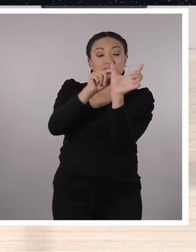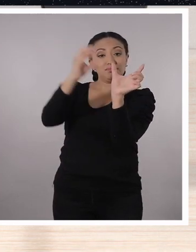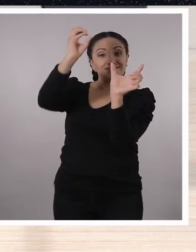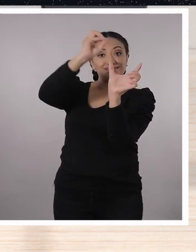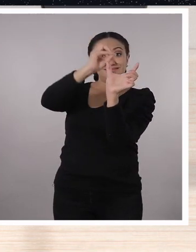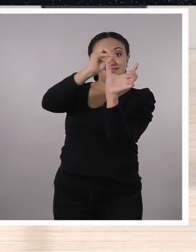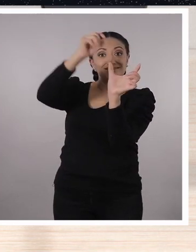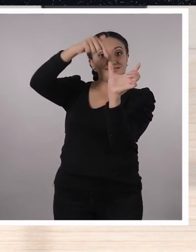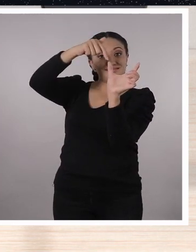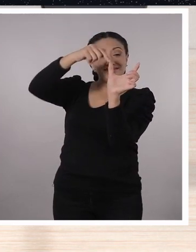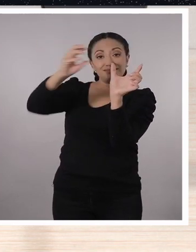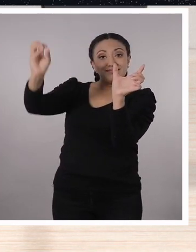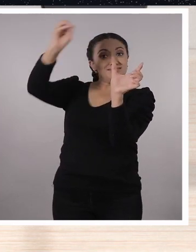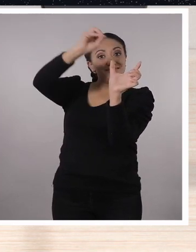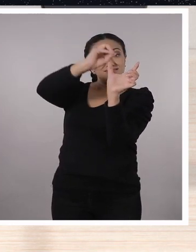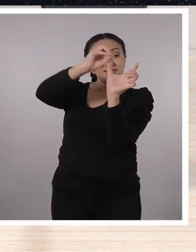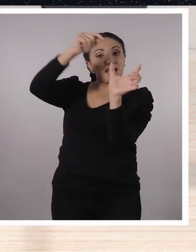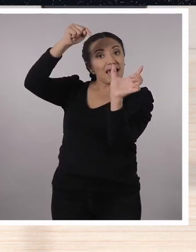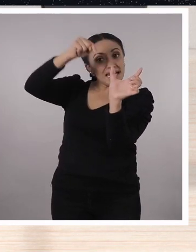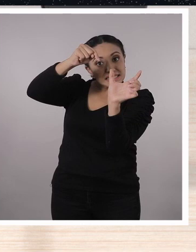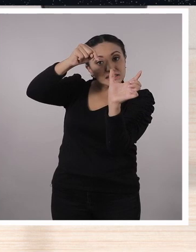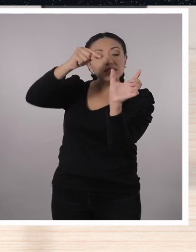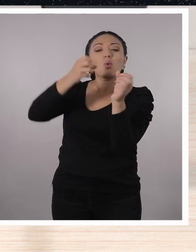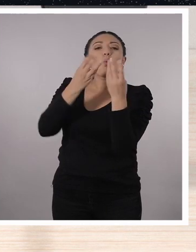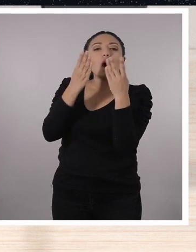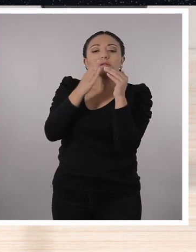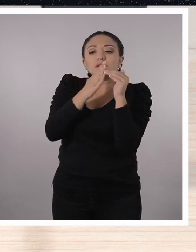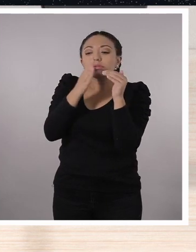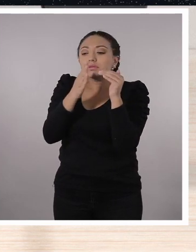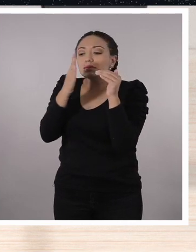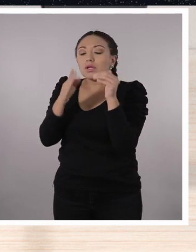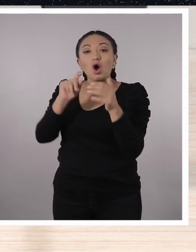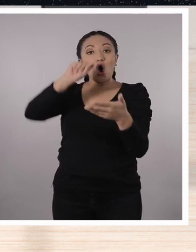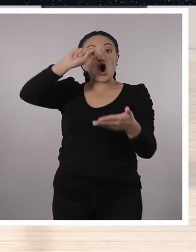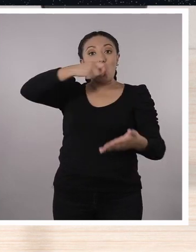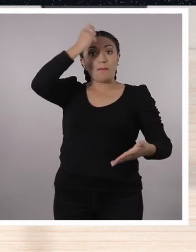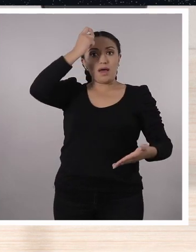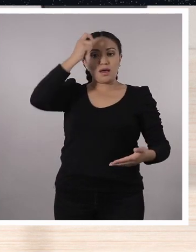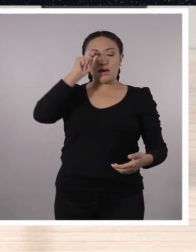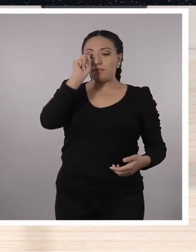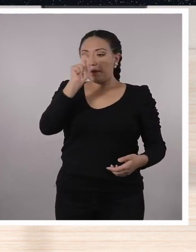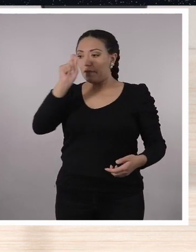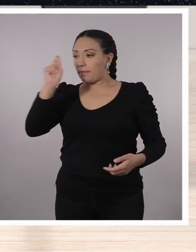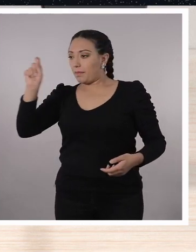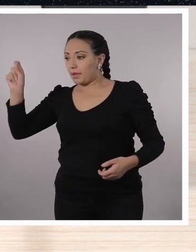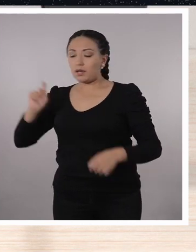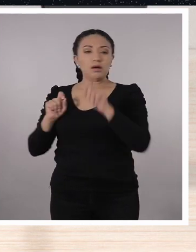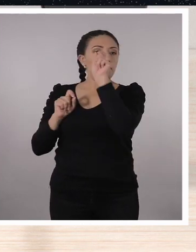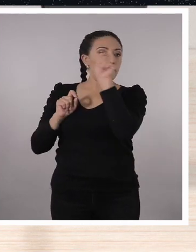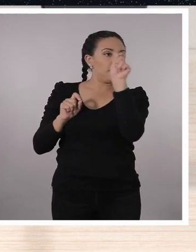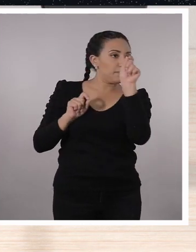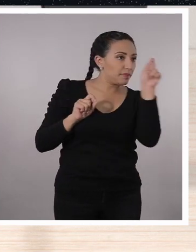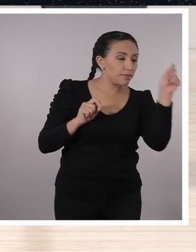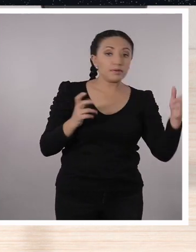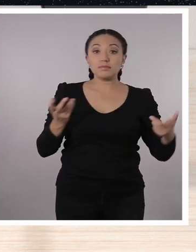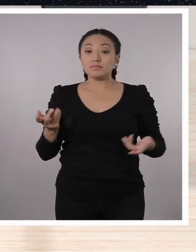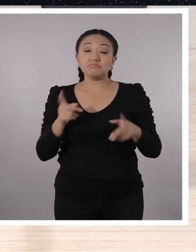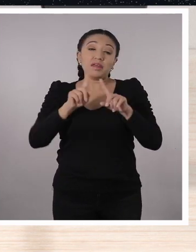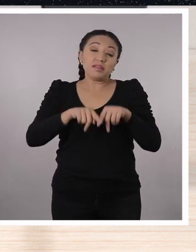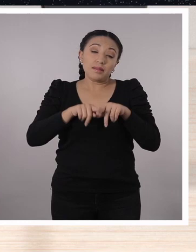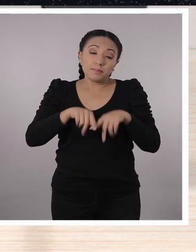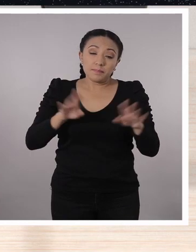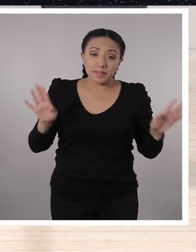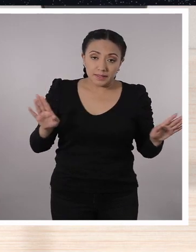Este numerito de ahí nos indica cuántos espacios voy a mover yo la coma o punto decimal a la derecha o a la